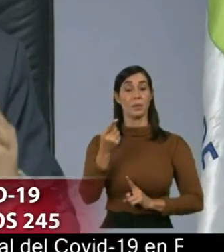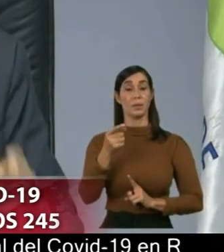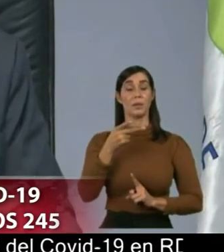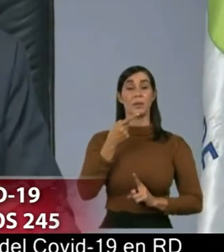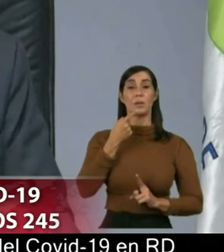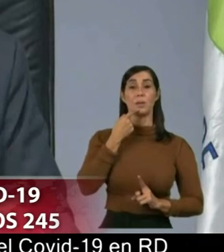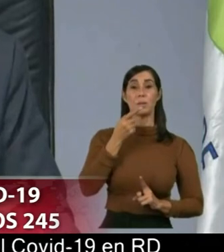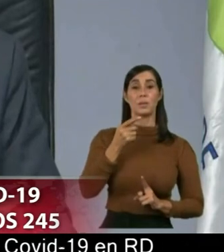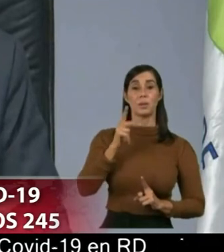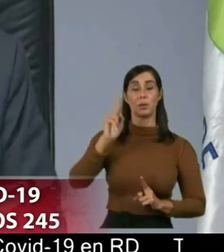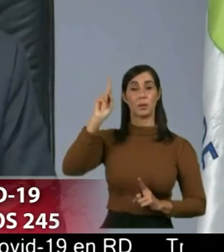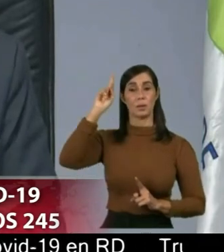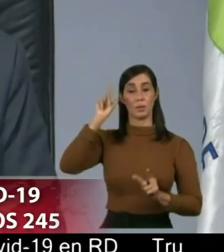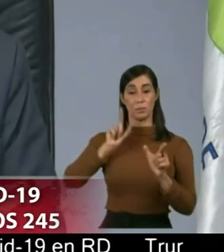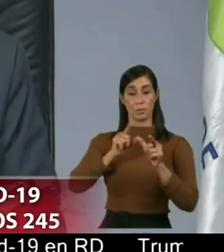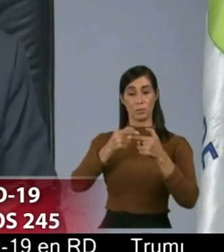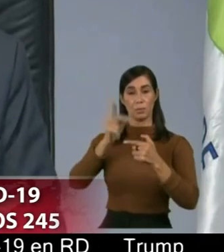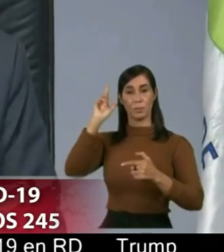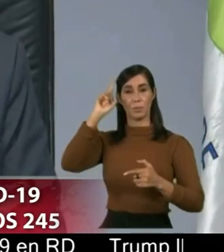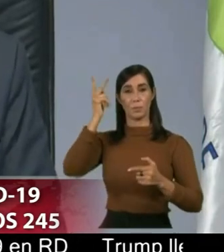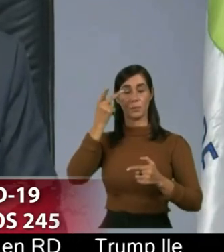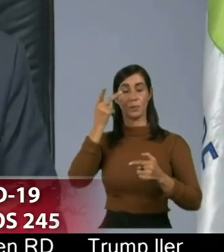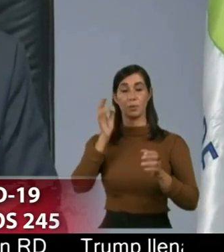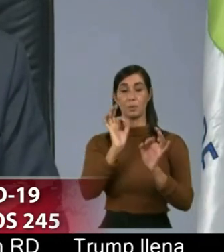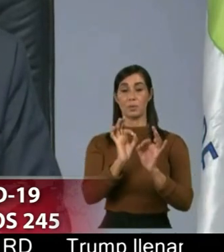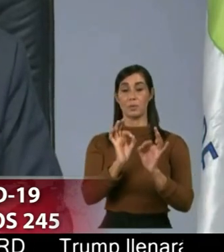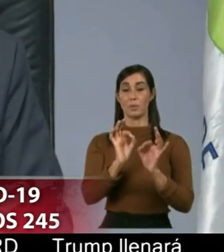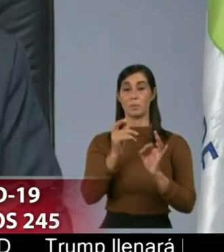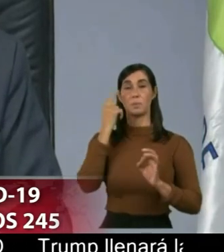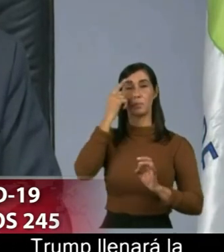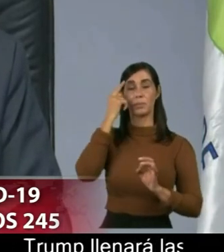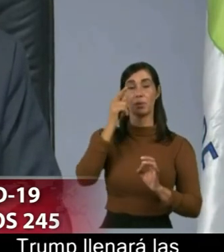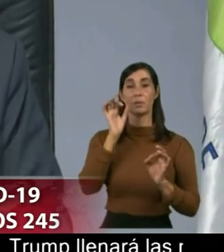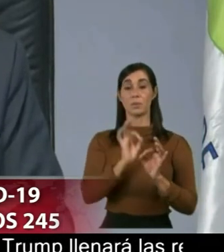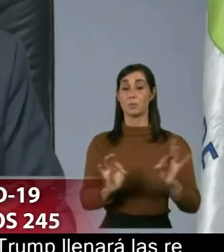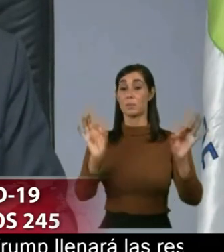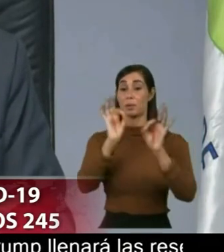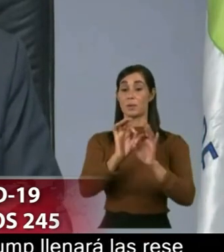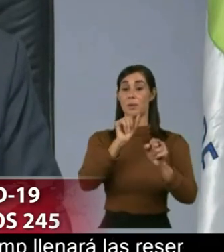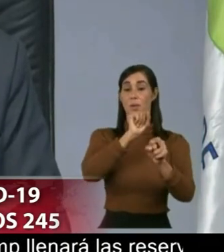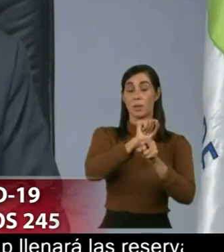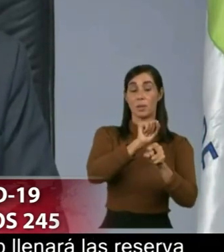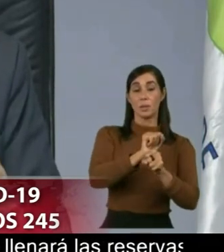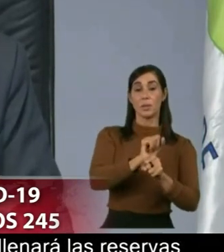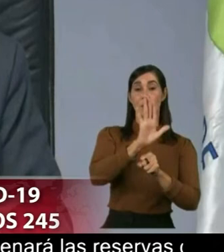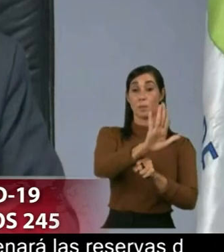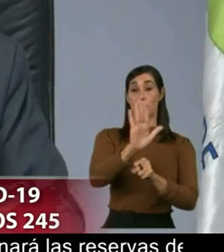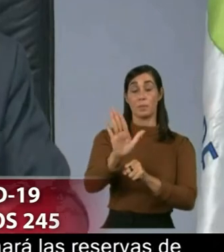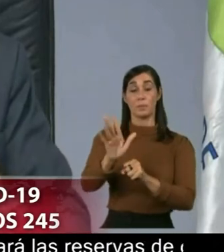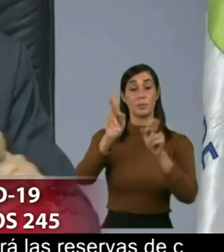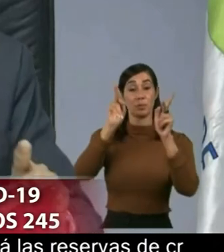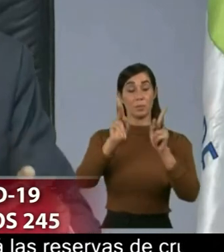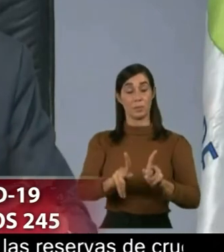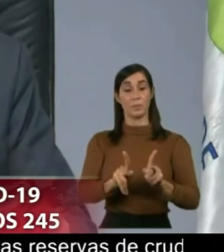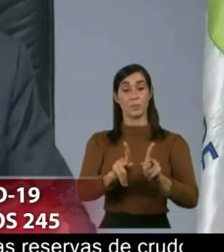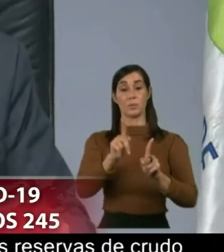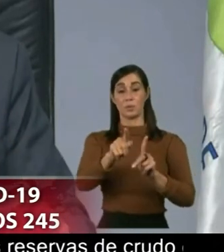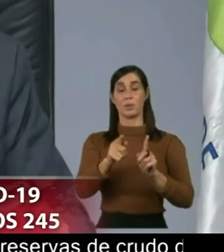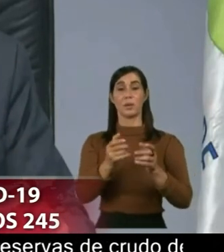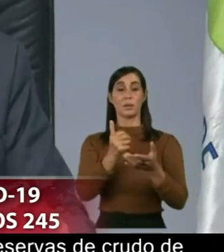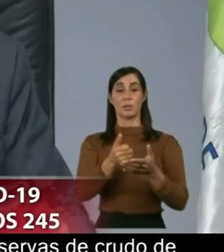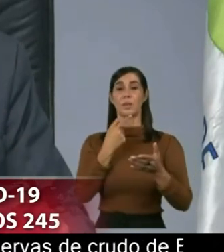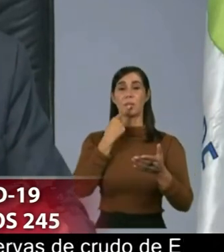se vuelve más importante en trabajar con la gente en lo que es el